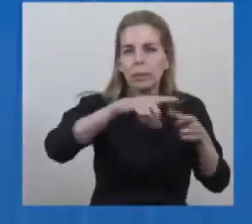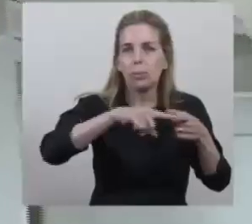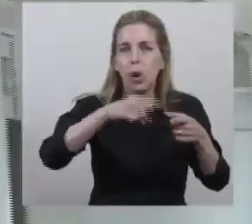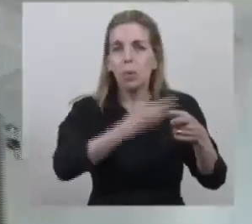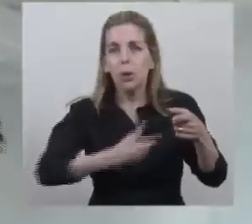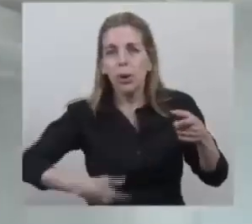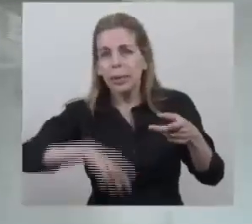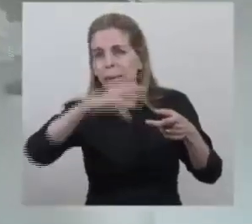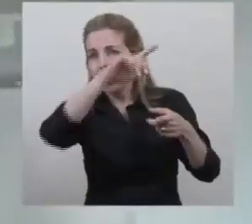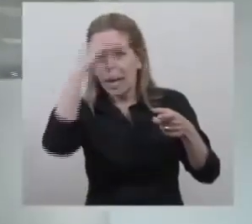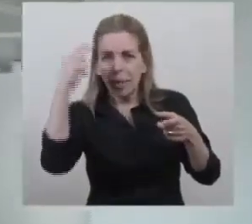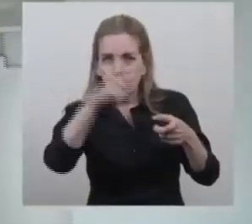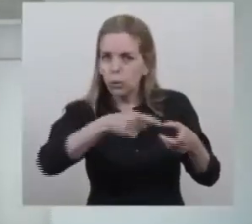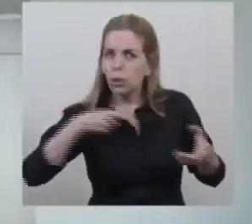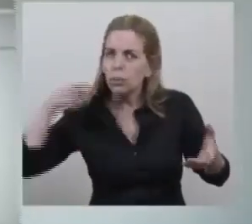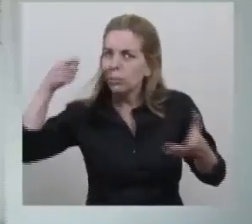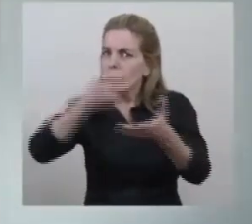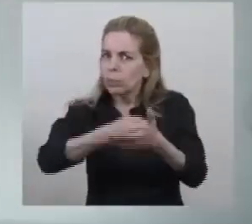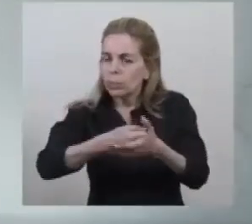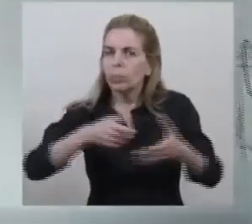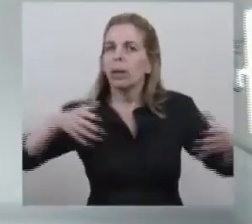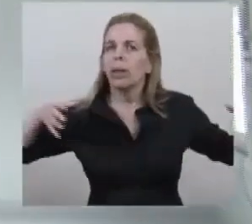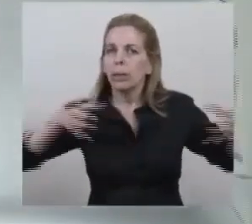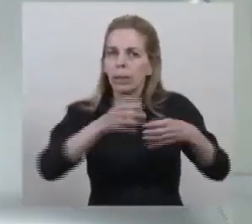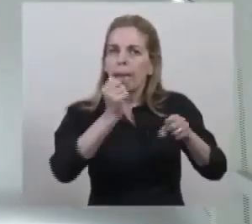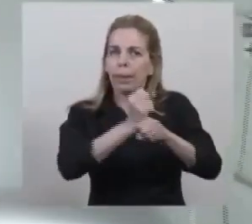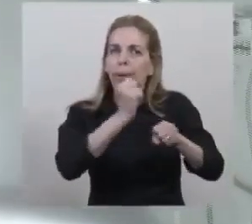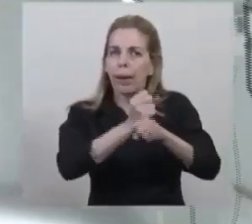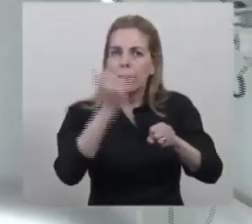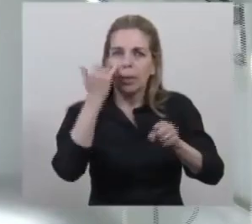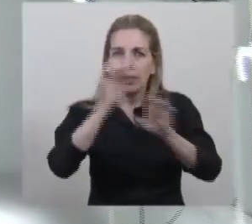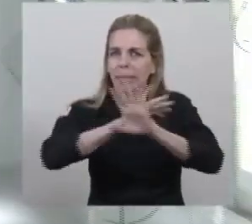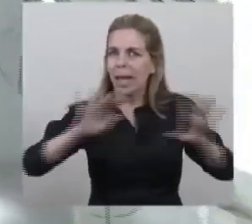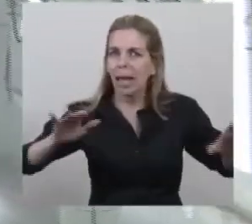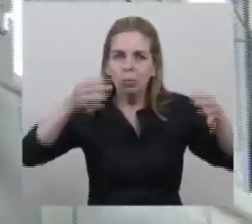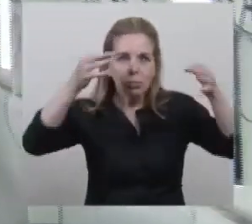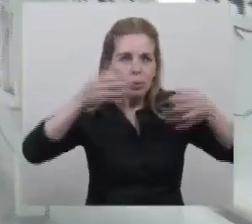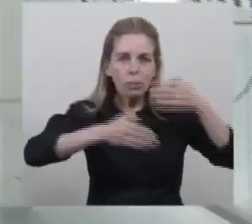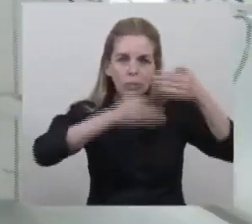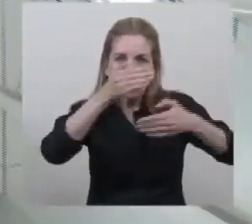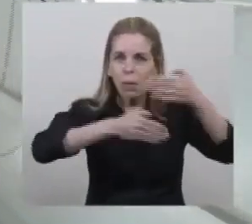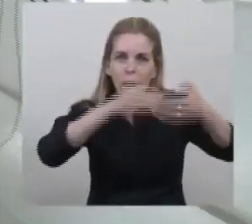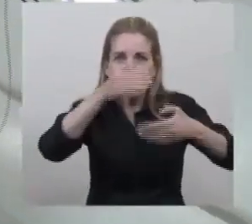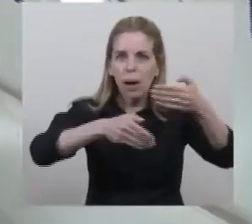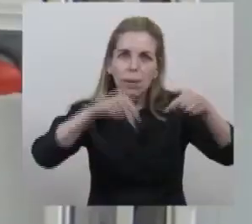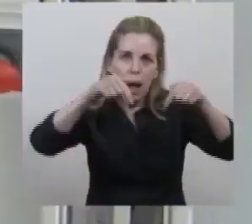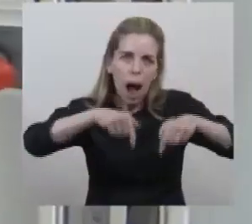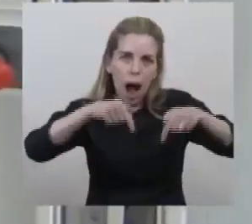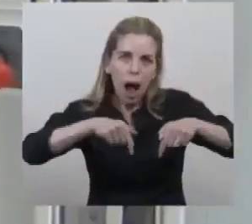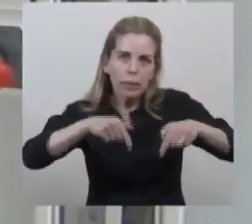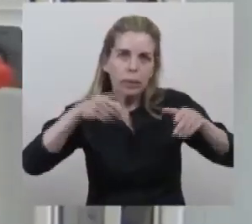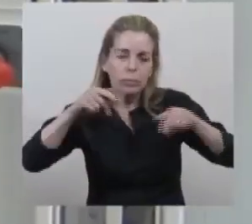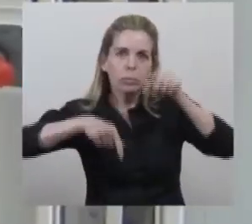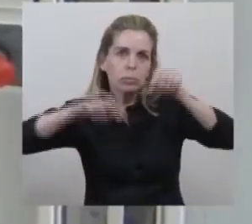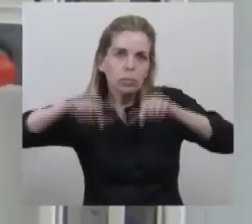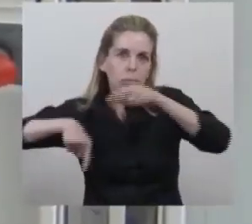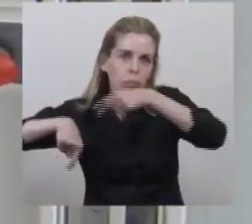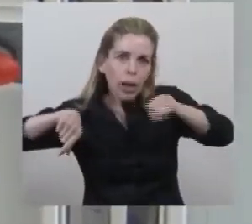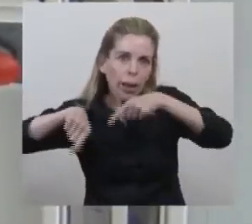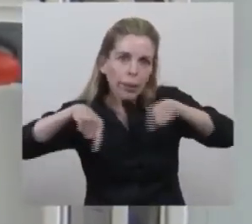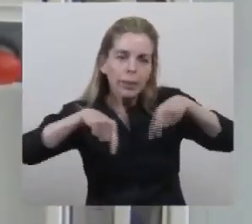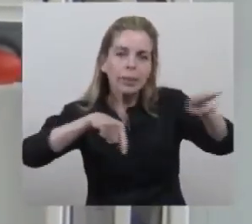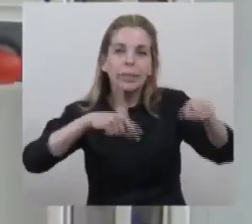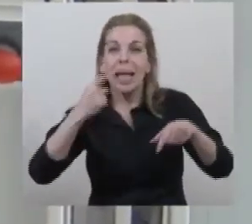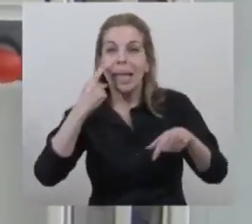poniéndolo en marcha, ya está plenamente en marcha y operativo, ya se está utilizando, está el